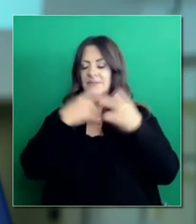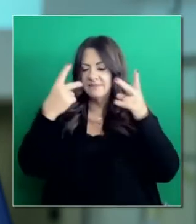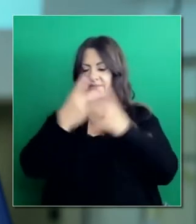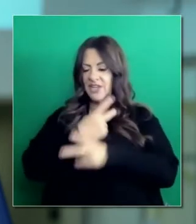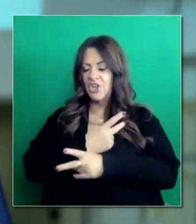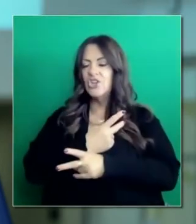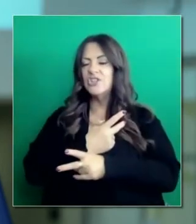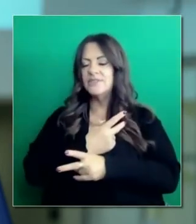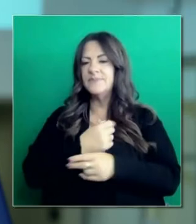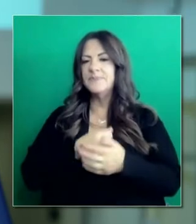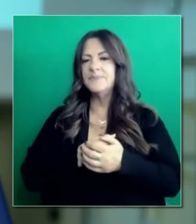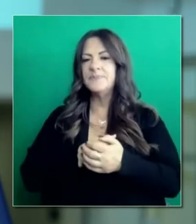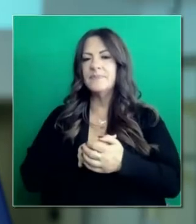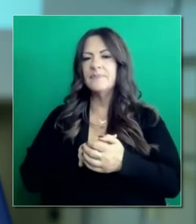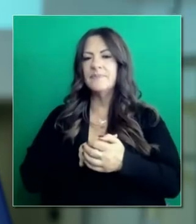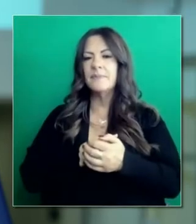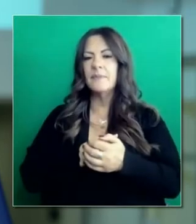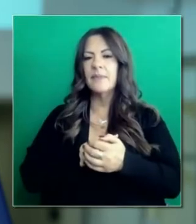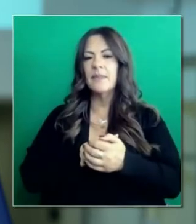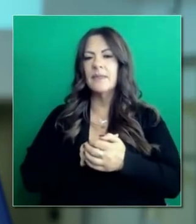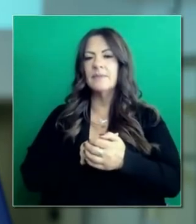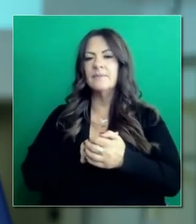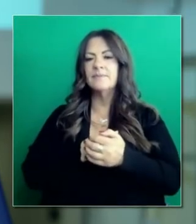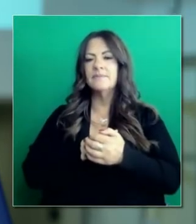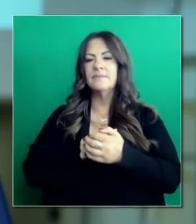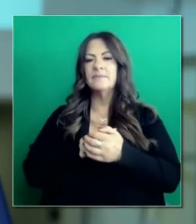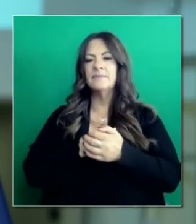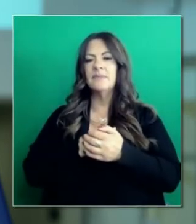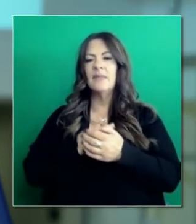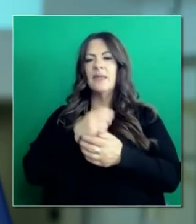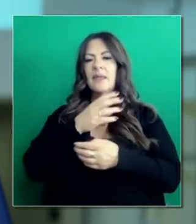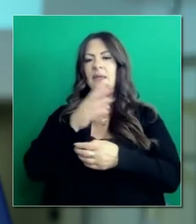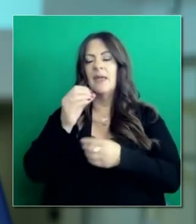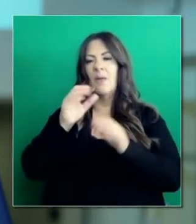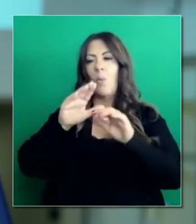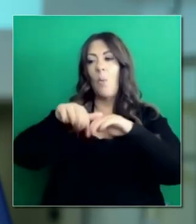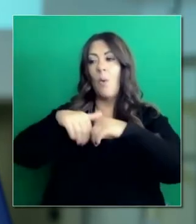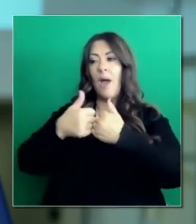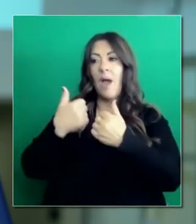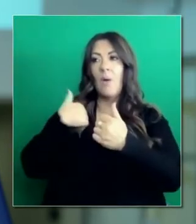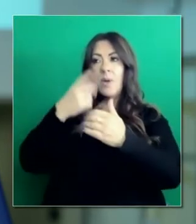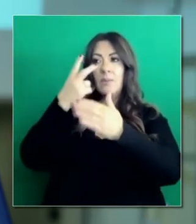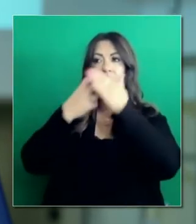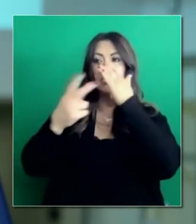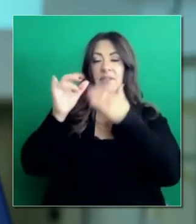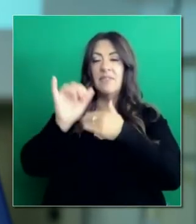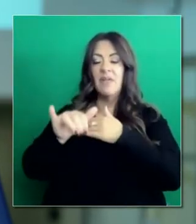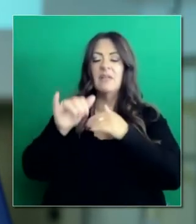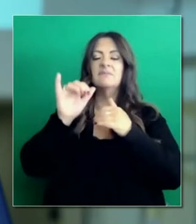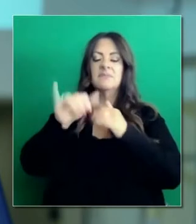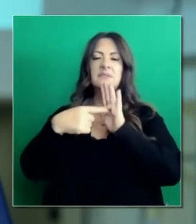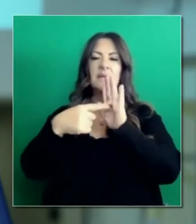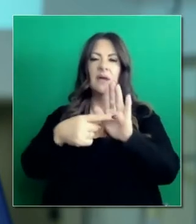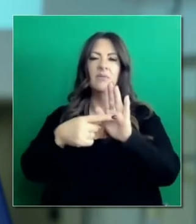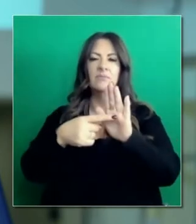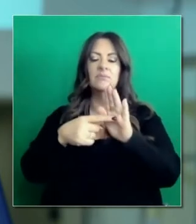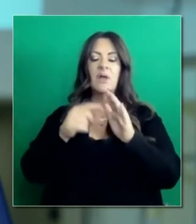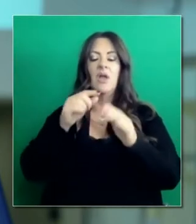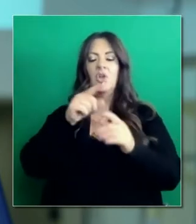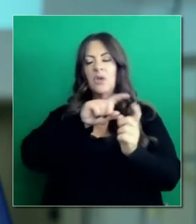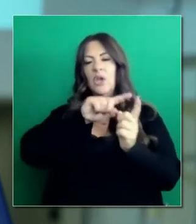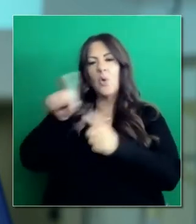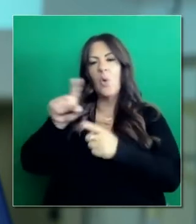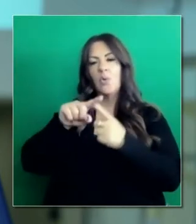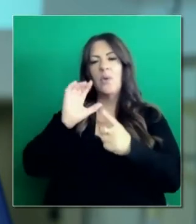Estamos utilizando los estudiamos que ponemos en esas proyecciones en el sitio web